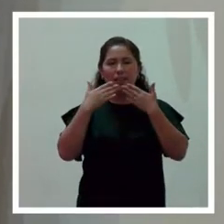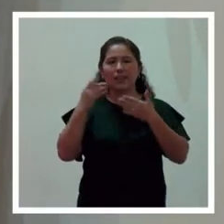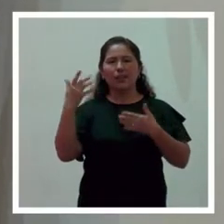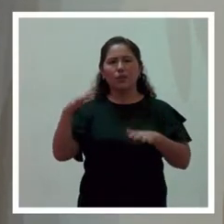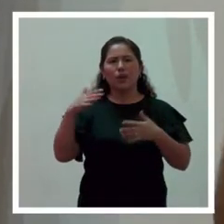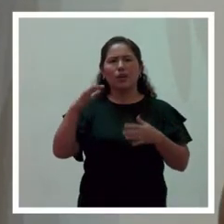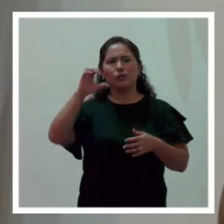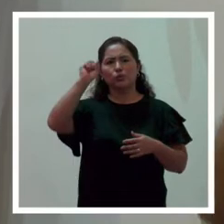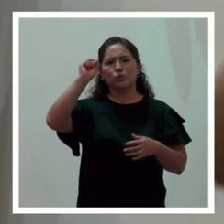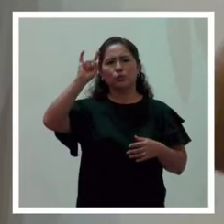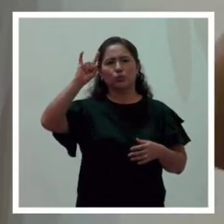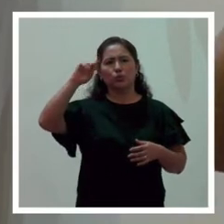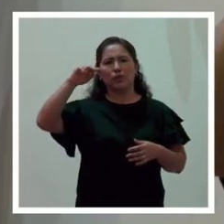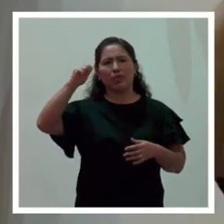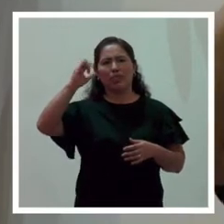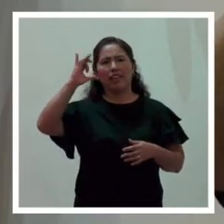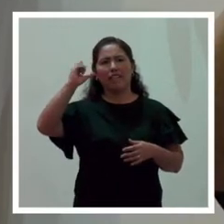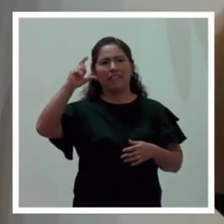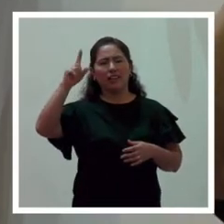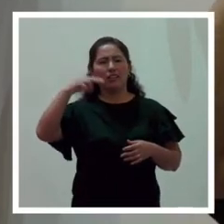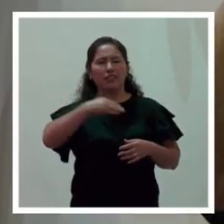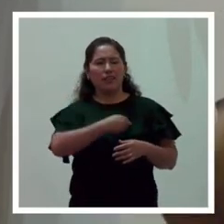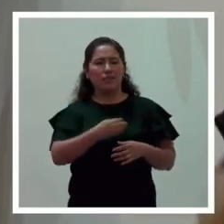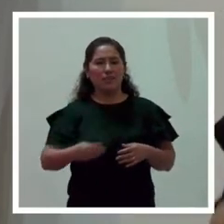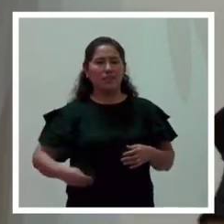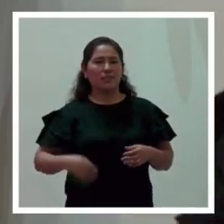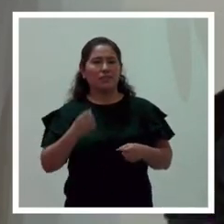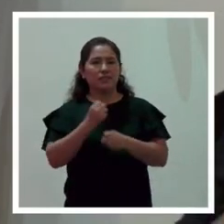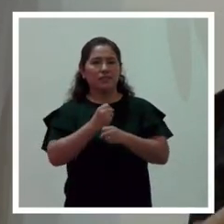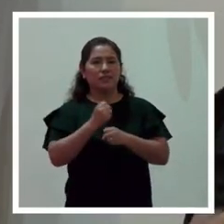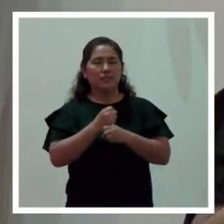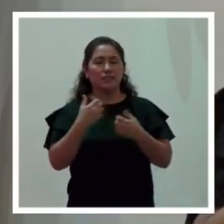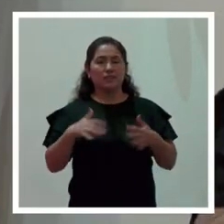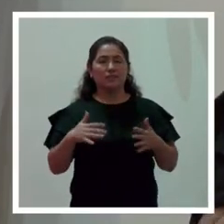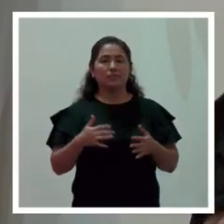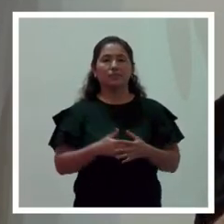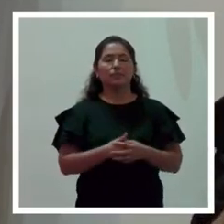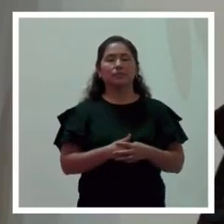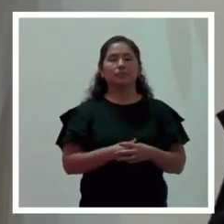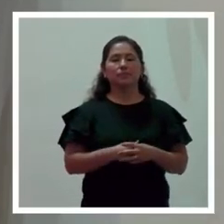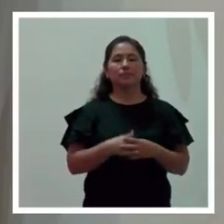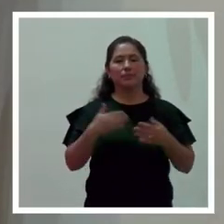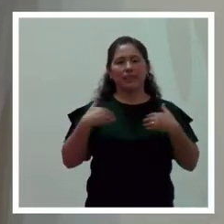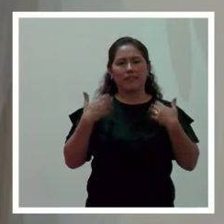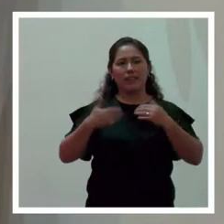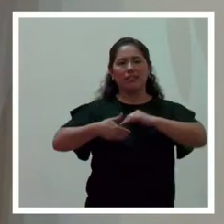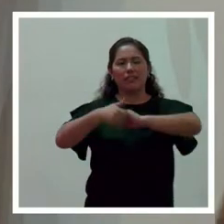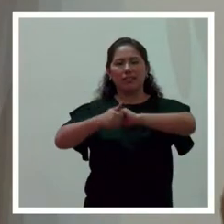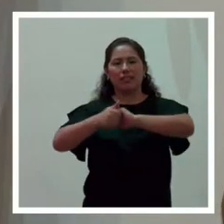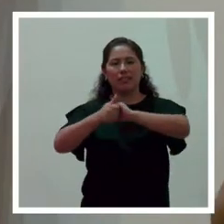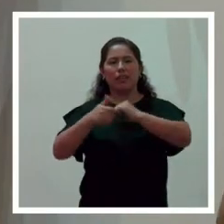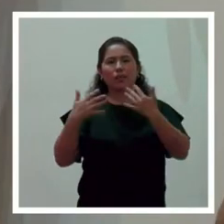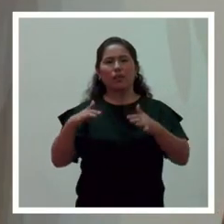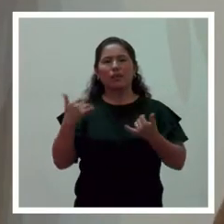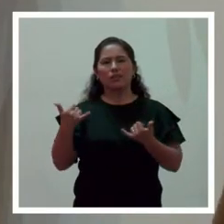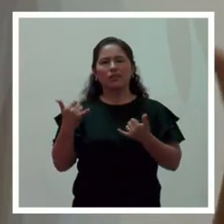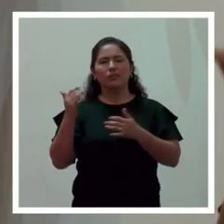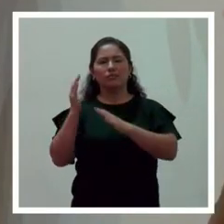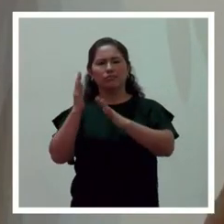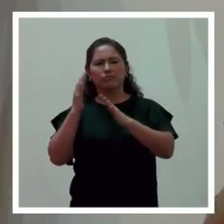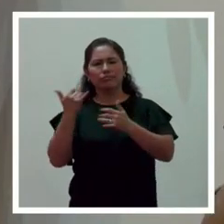y al Ministerio de Trabajo, en virtud a felicitarlos por esta actividad